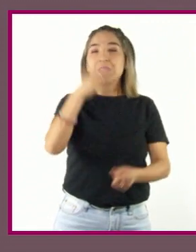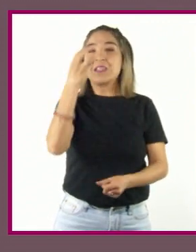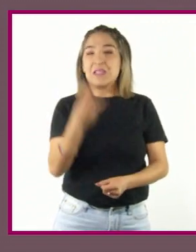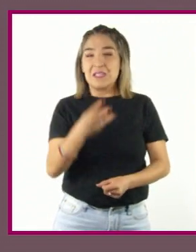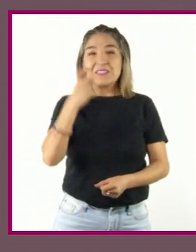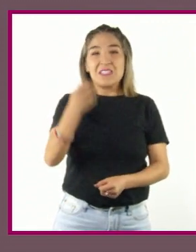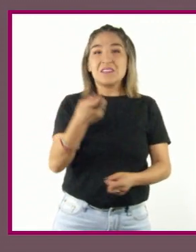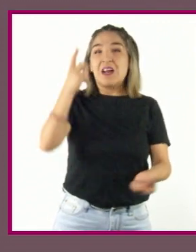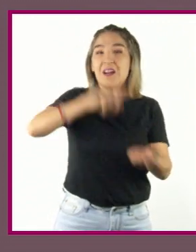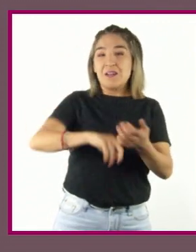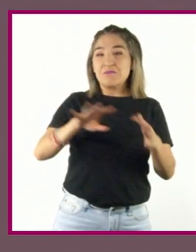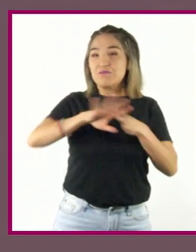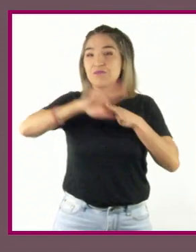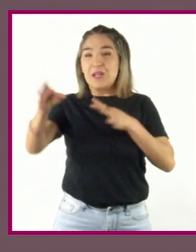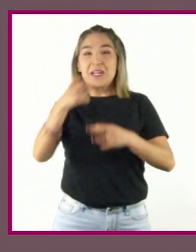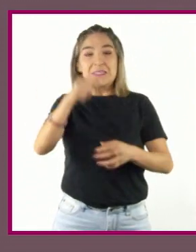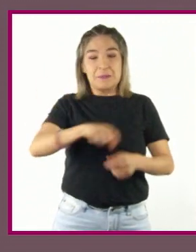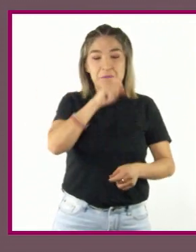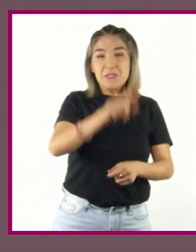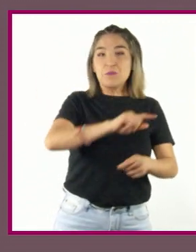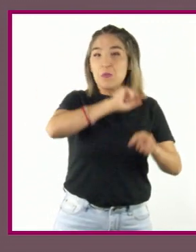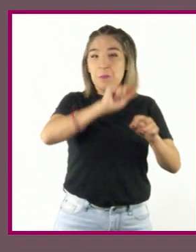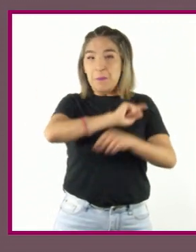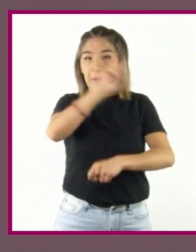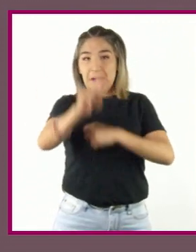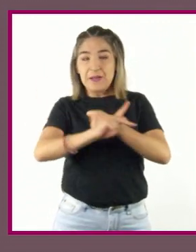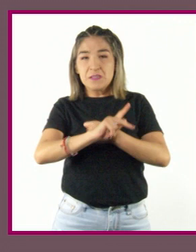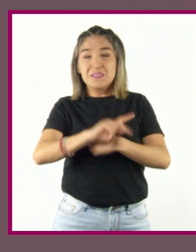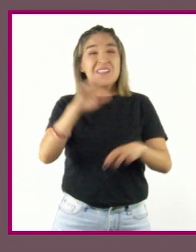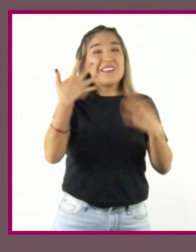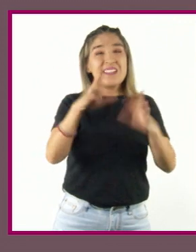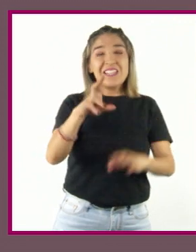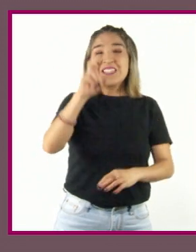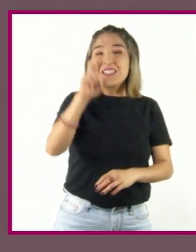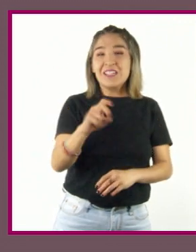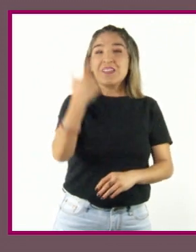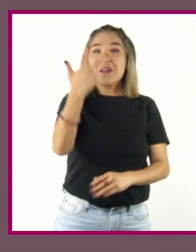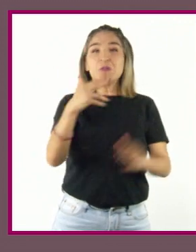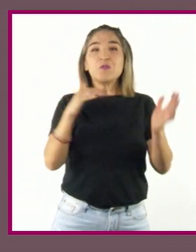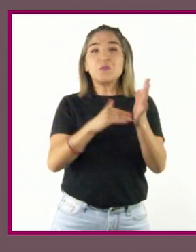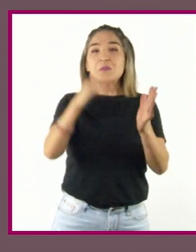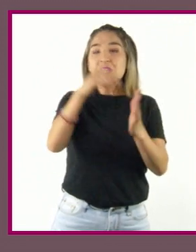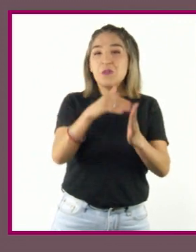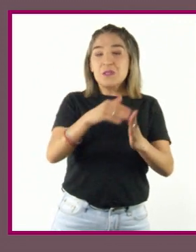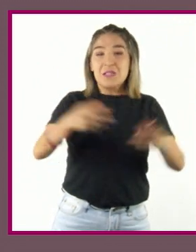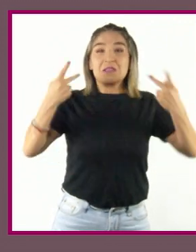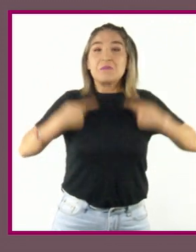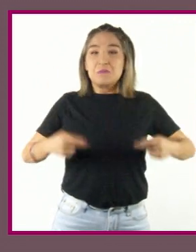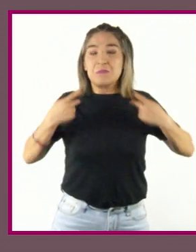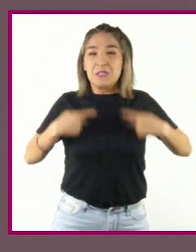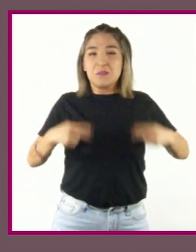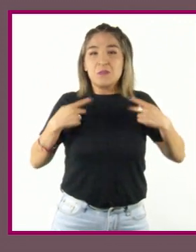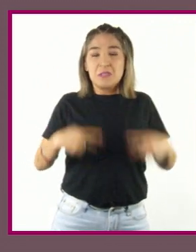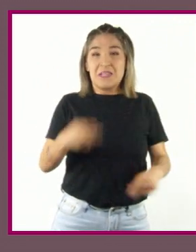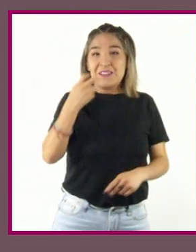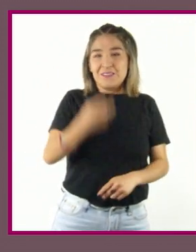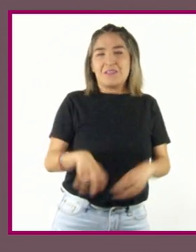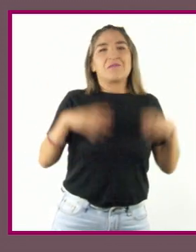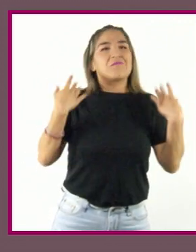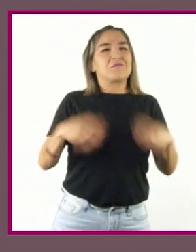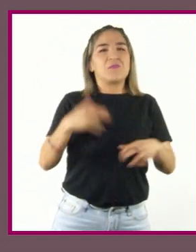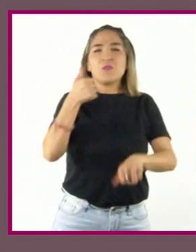refugiados dentro y fuera de su propio país alcanzó los 38 millones de personas, unos números